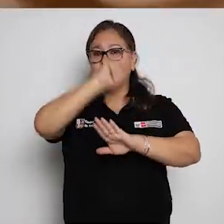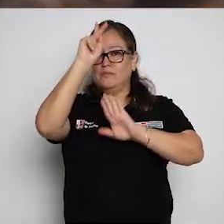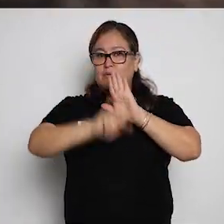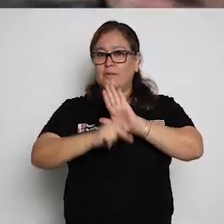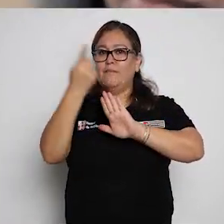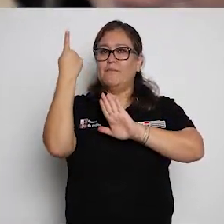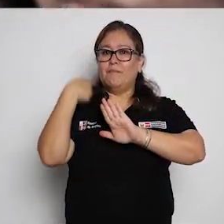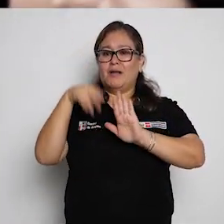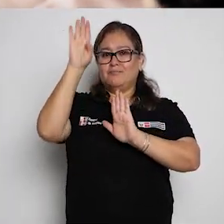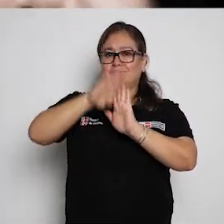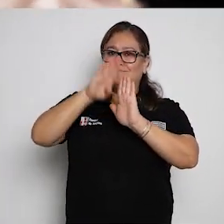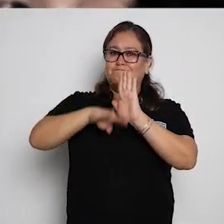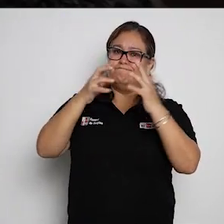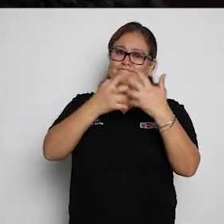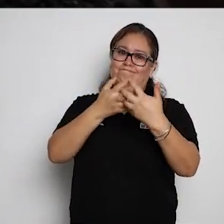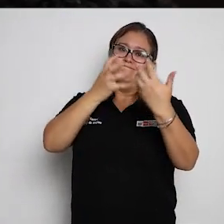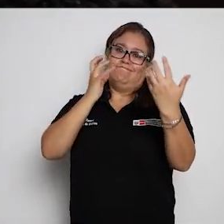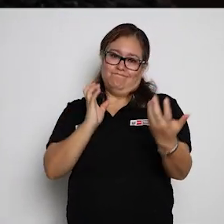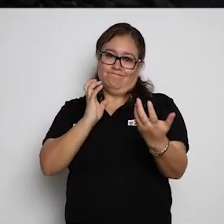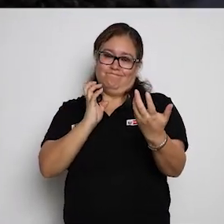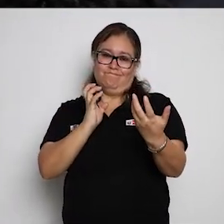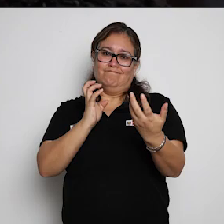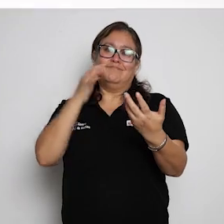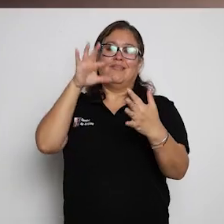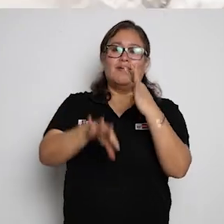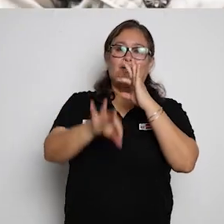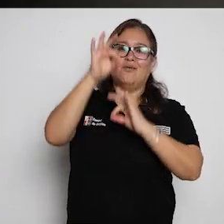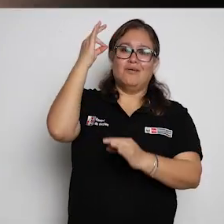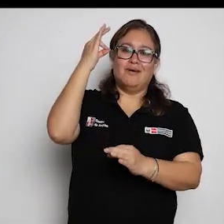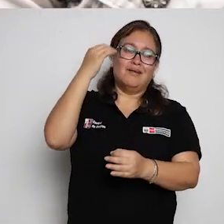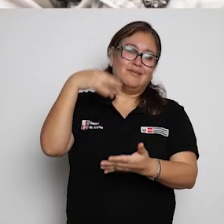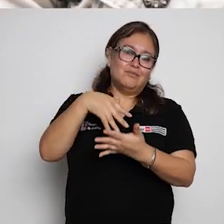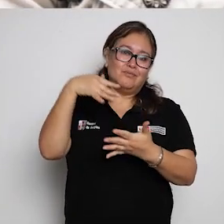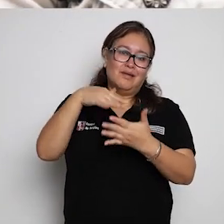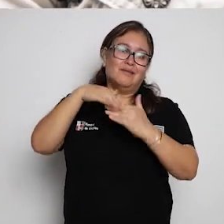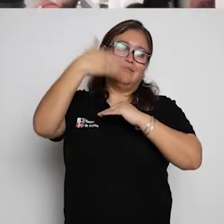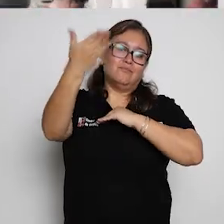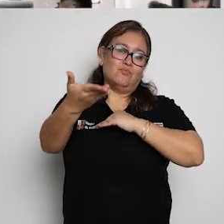para disminuir así la inadecuación laboral en nuestro país.